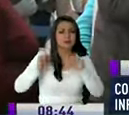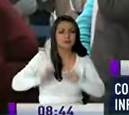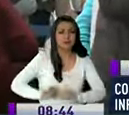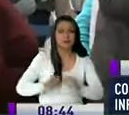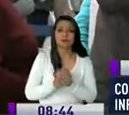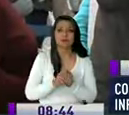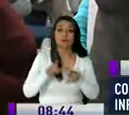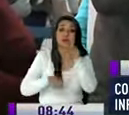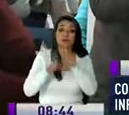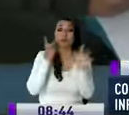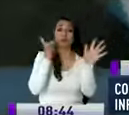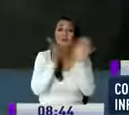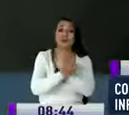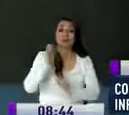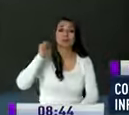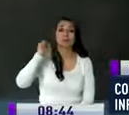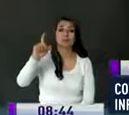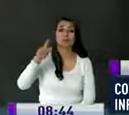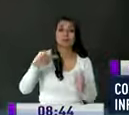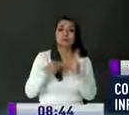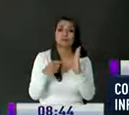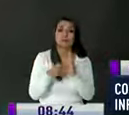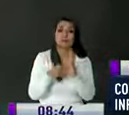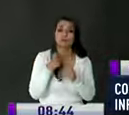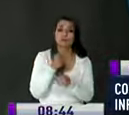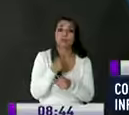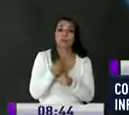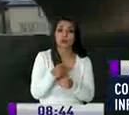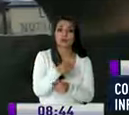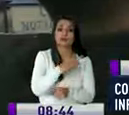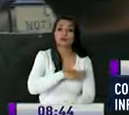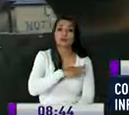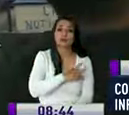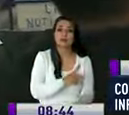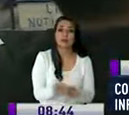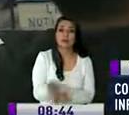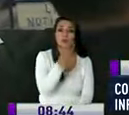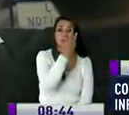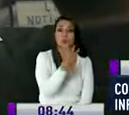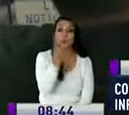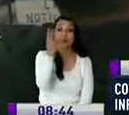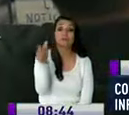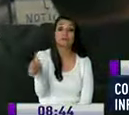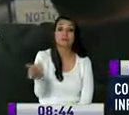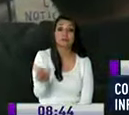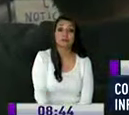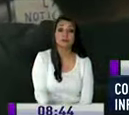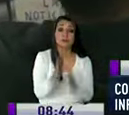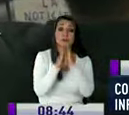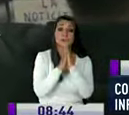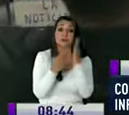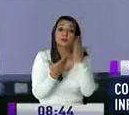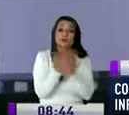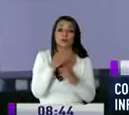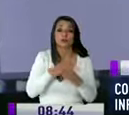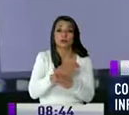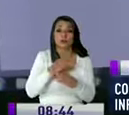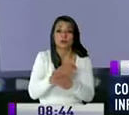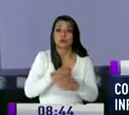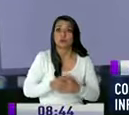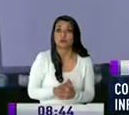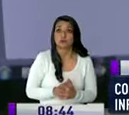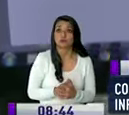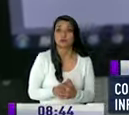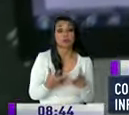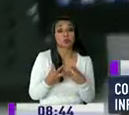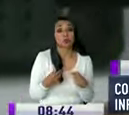por el excedente en el impuesto predial el municipio implementó una página web desde donde el ciudadano solicita un nuevo cálculo una salida